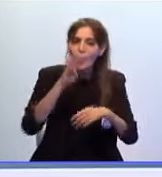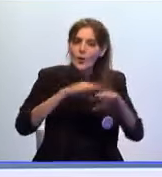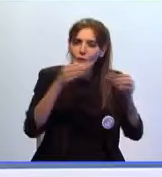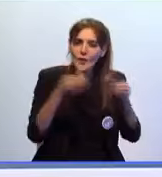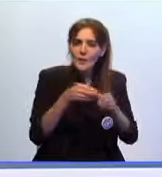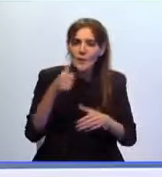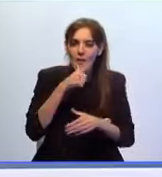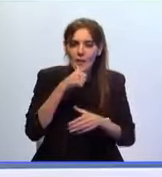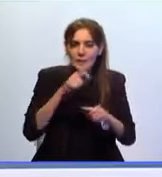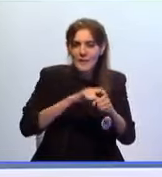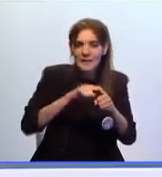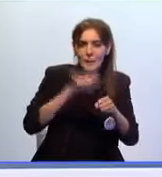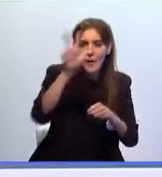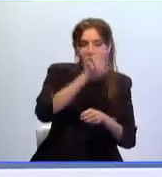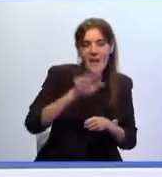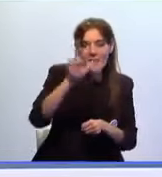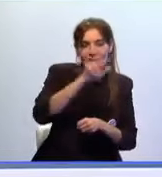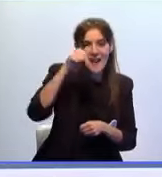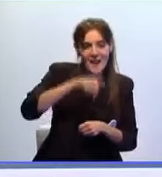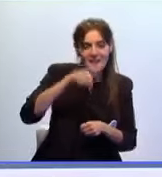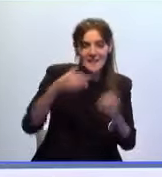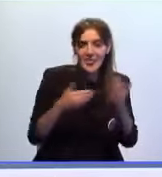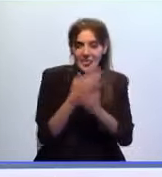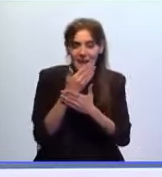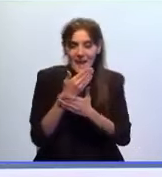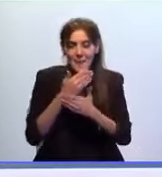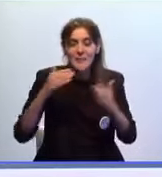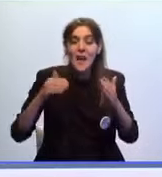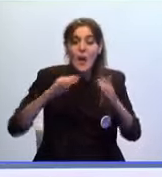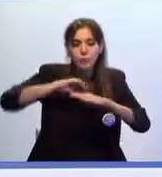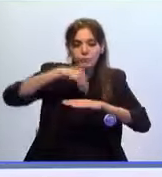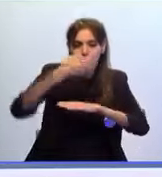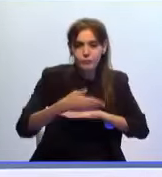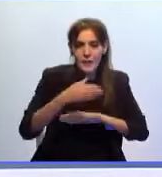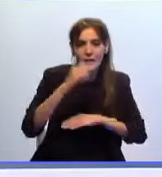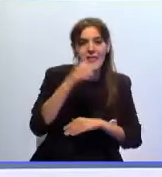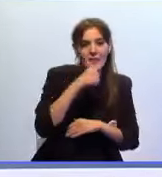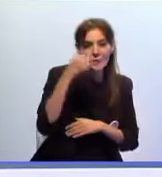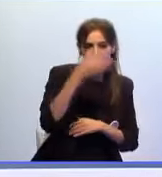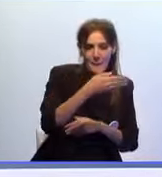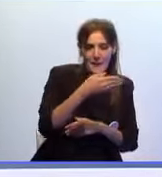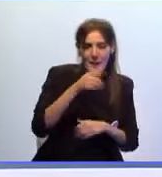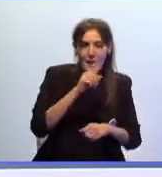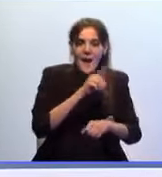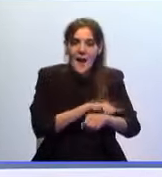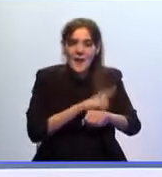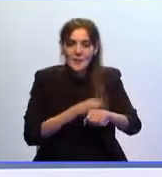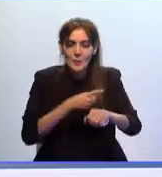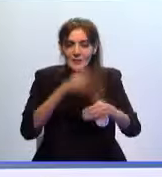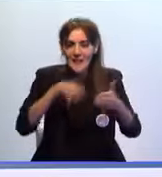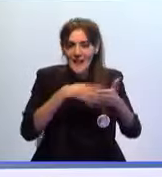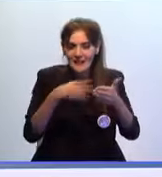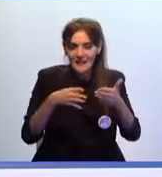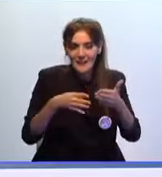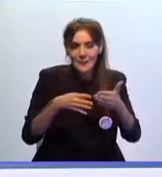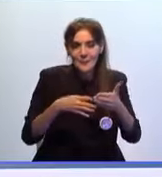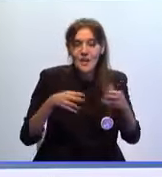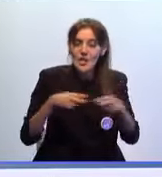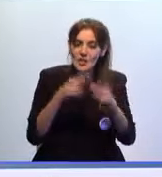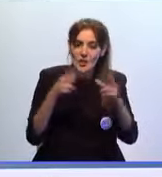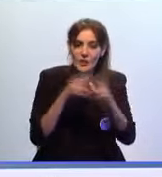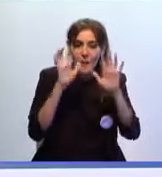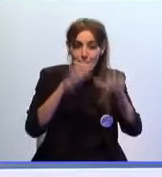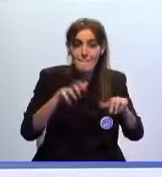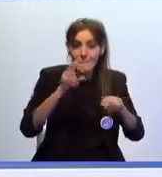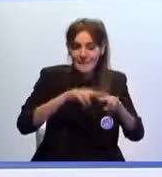de categoría nacional van a jugar esta jornada fuera de casa el Ceuta B Sporting Atlético Real Sociedad Pantera y